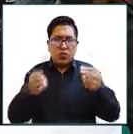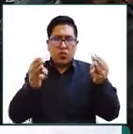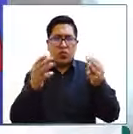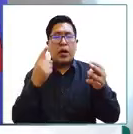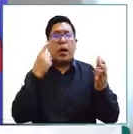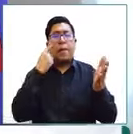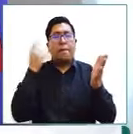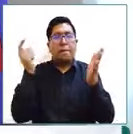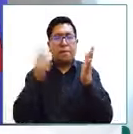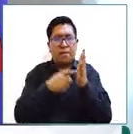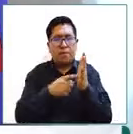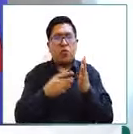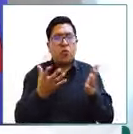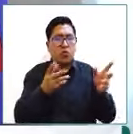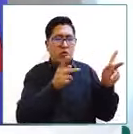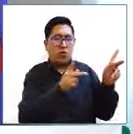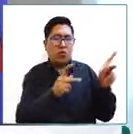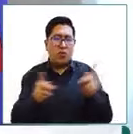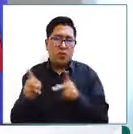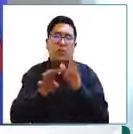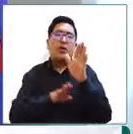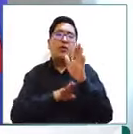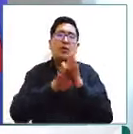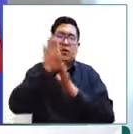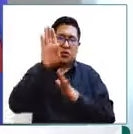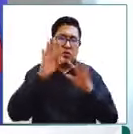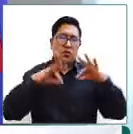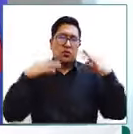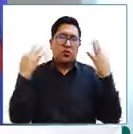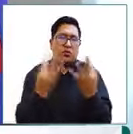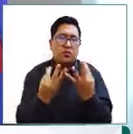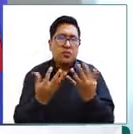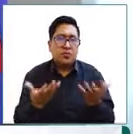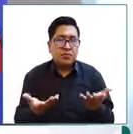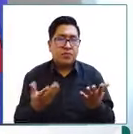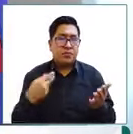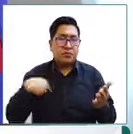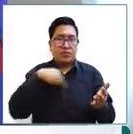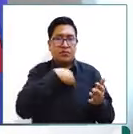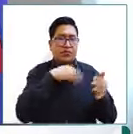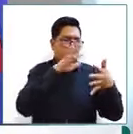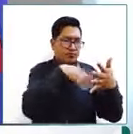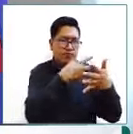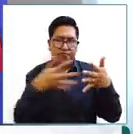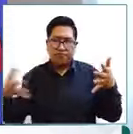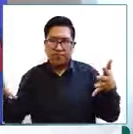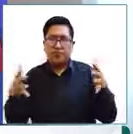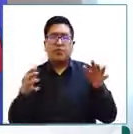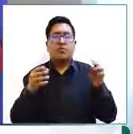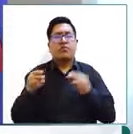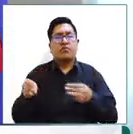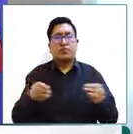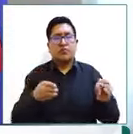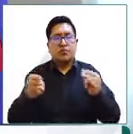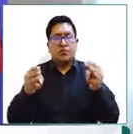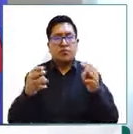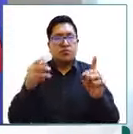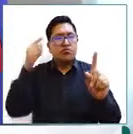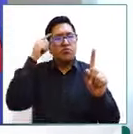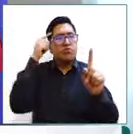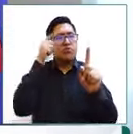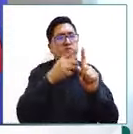trabajo en un plan de desarrollo familiar y prácticamente nos apoyamos en esta metodología en las